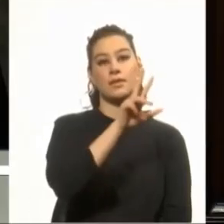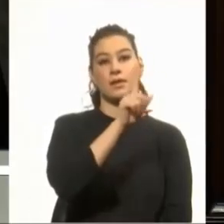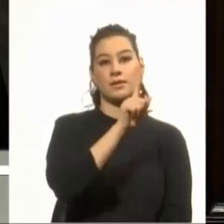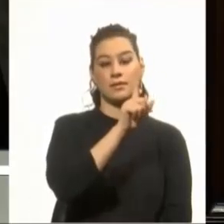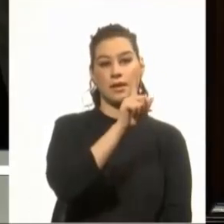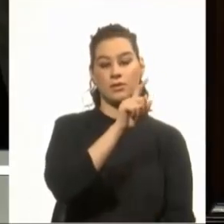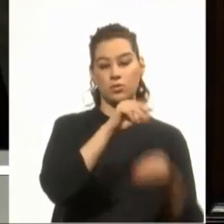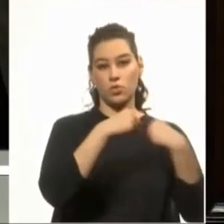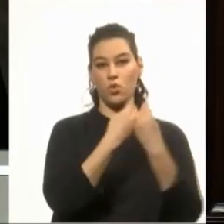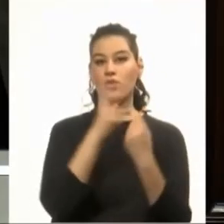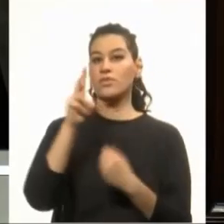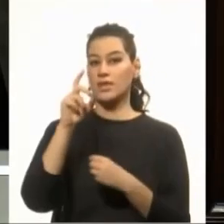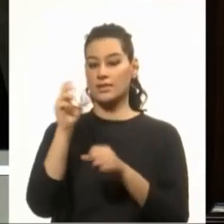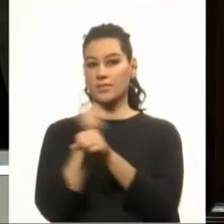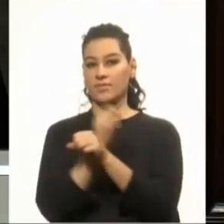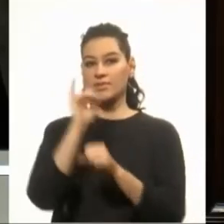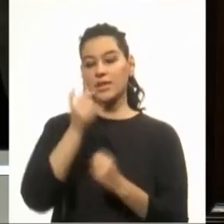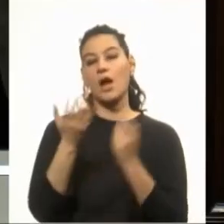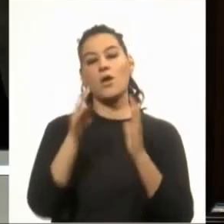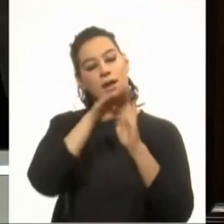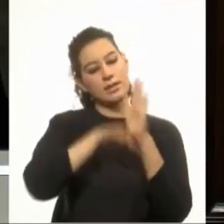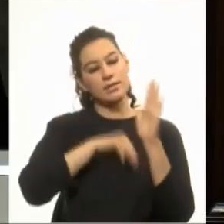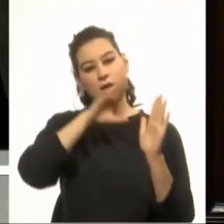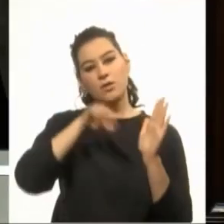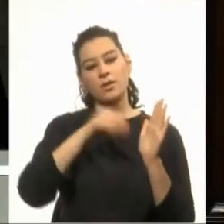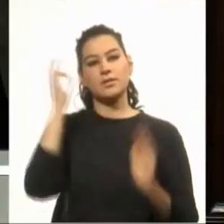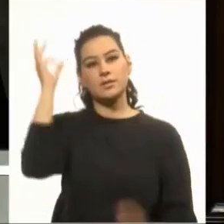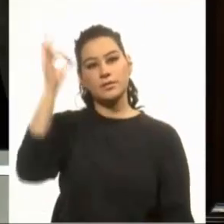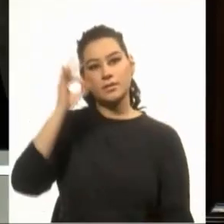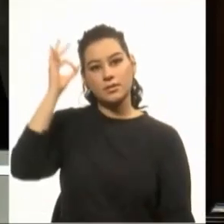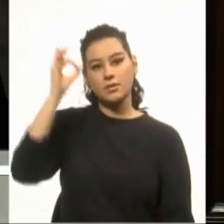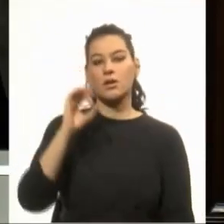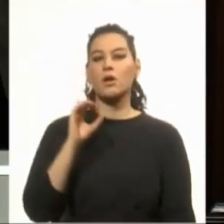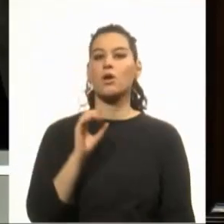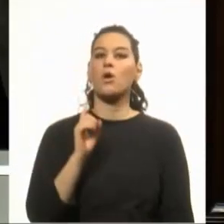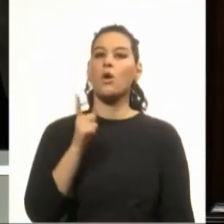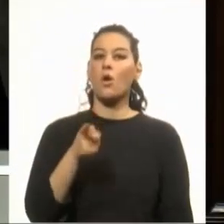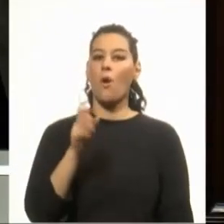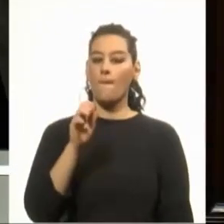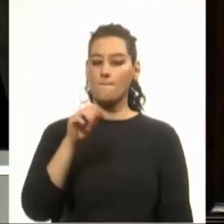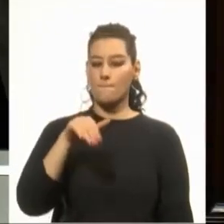Siguiendo con la lista de oradores, tiene la palabra el senador Guillermo Domenech.